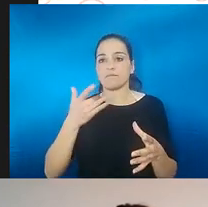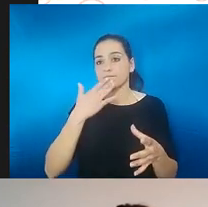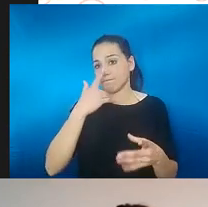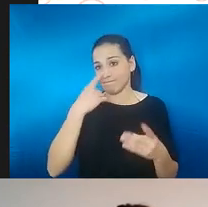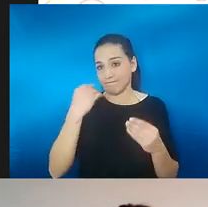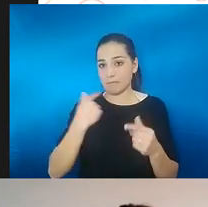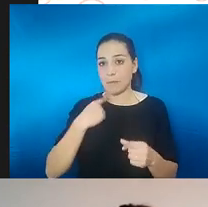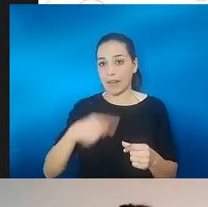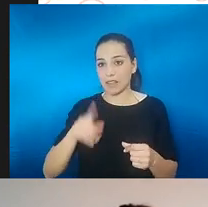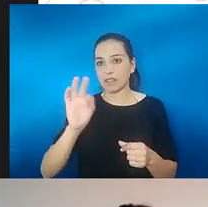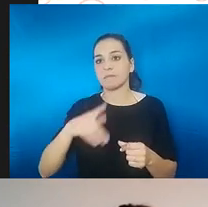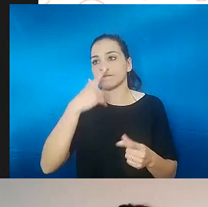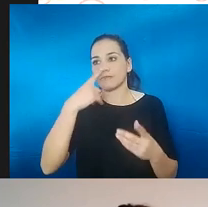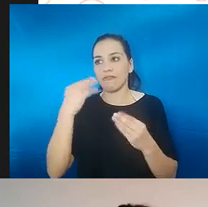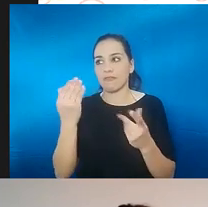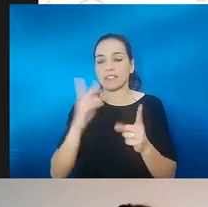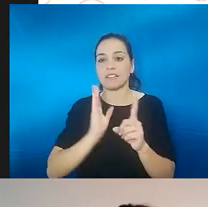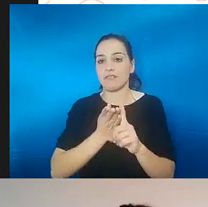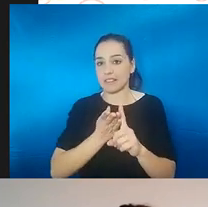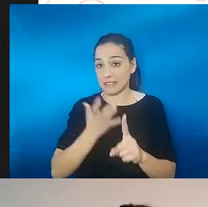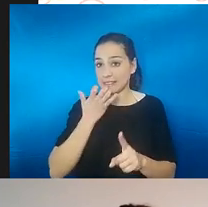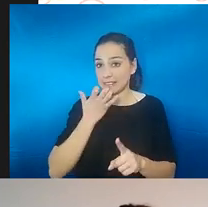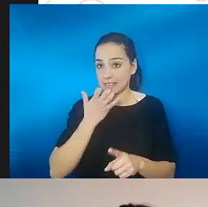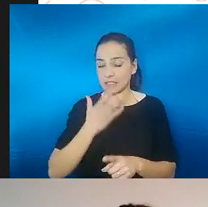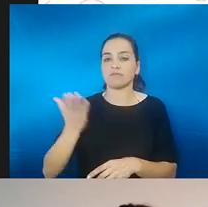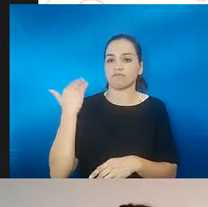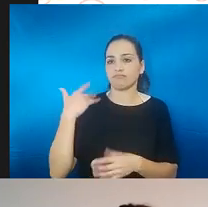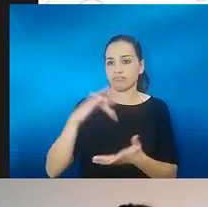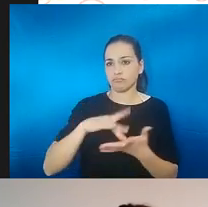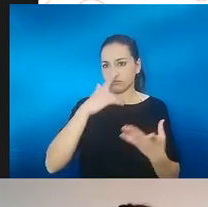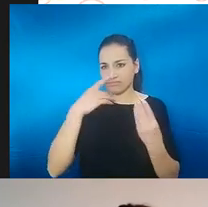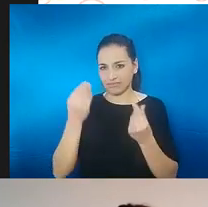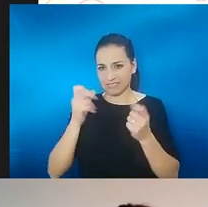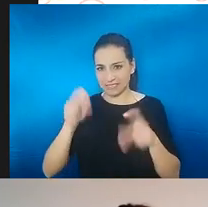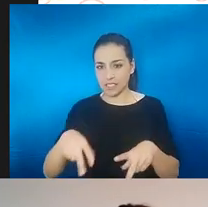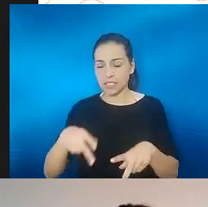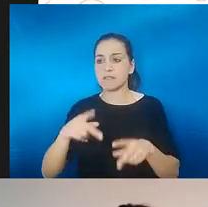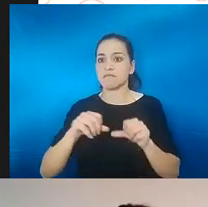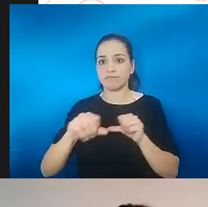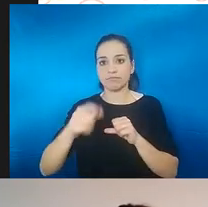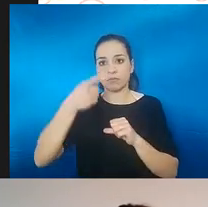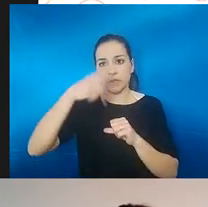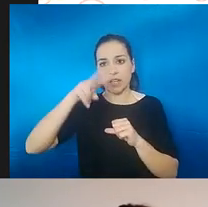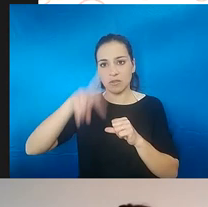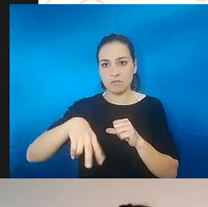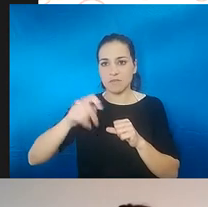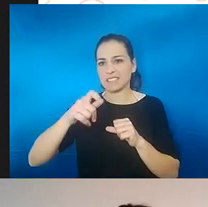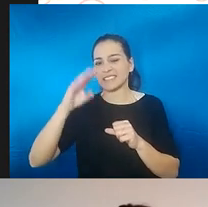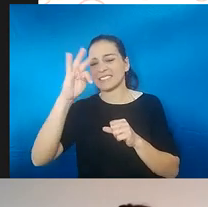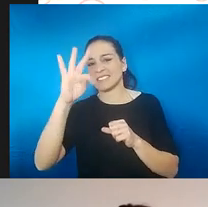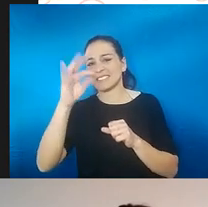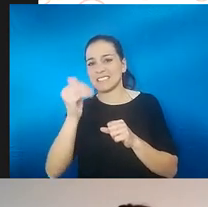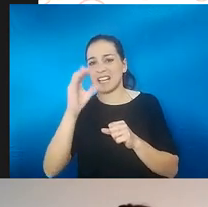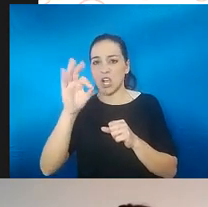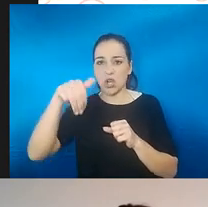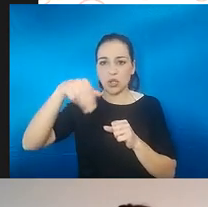trastorna. Yo, por ejemplo, cuando yo lo perdí, yo estuve un mes o dos que sufría tacosmia, había flores que